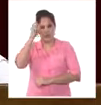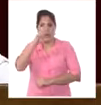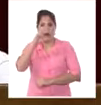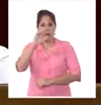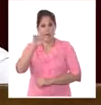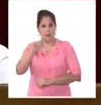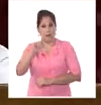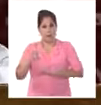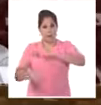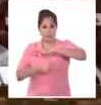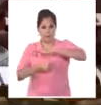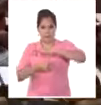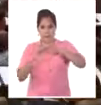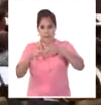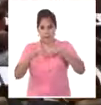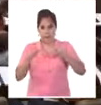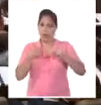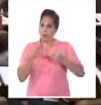Saavedra.